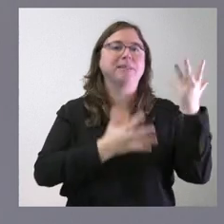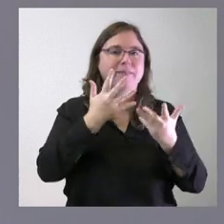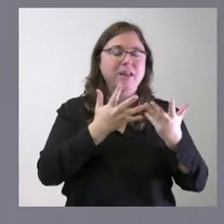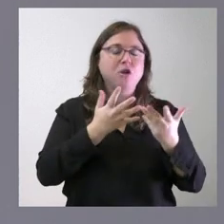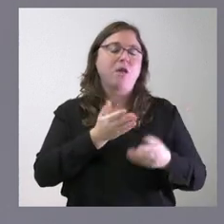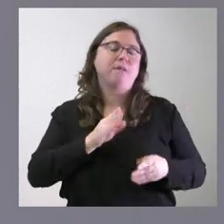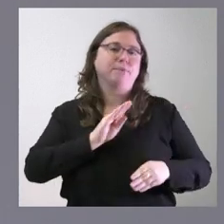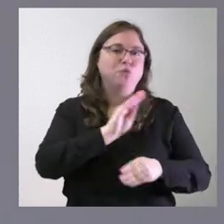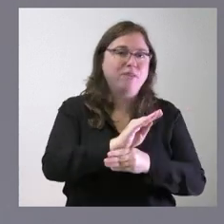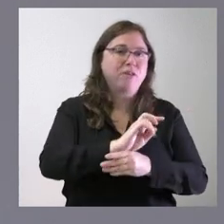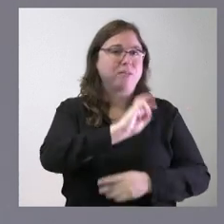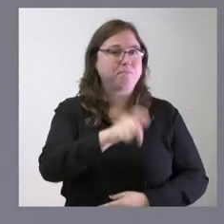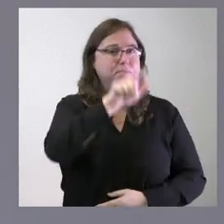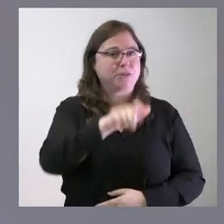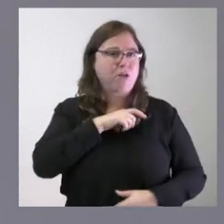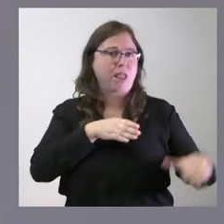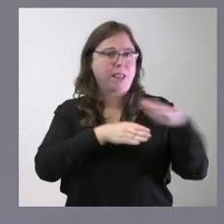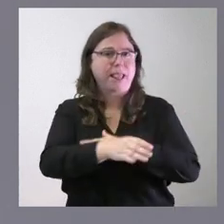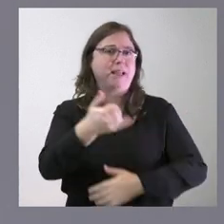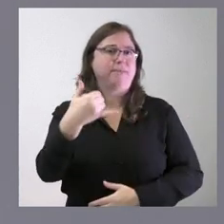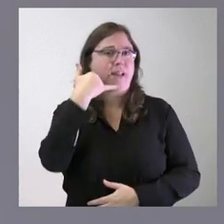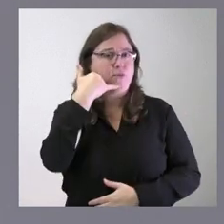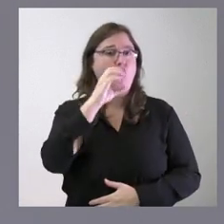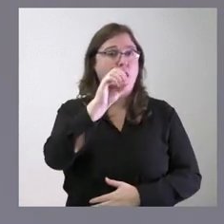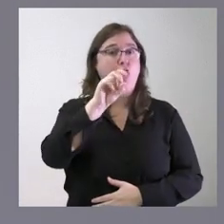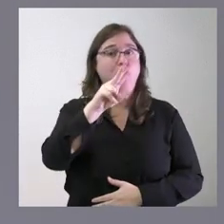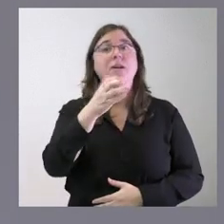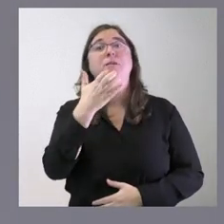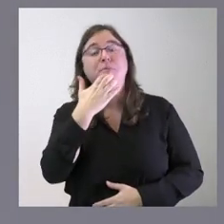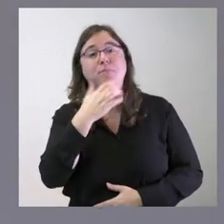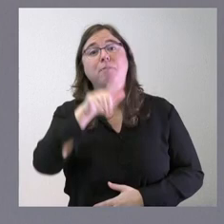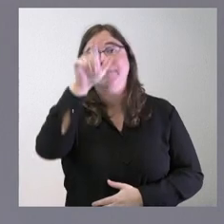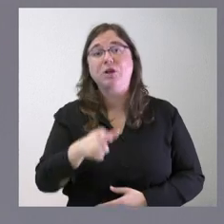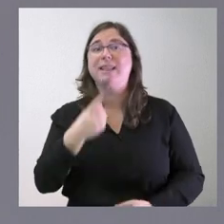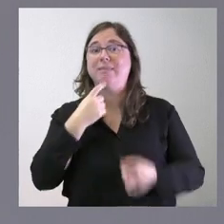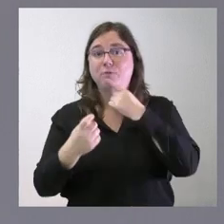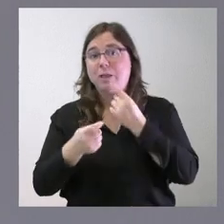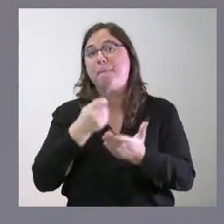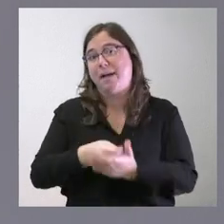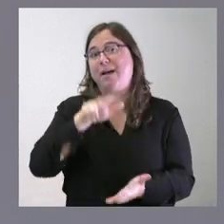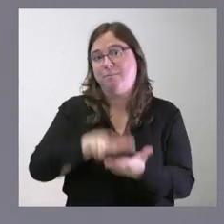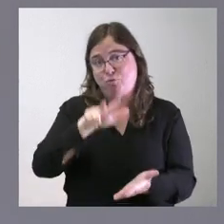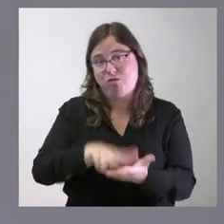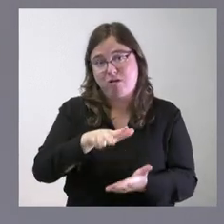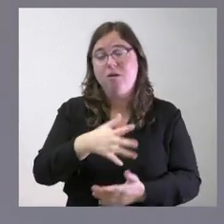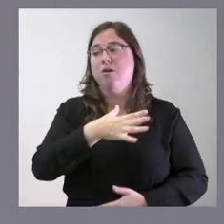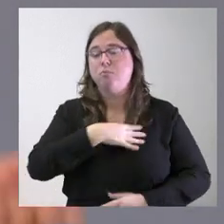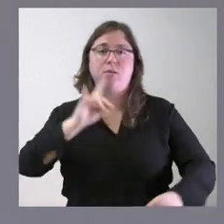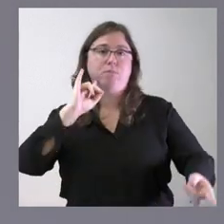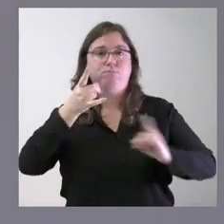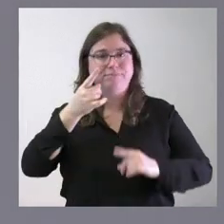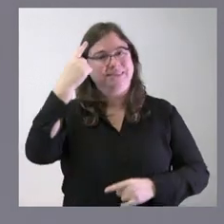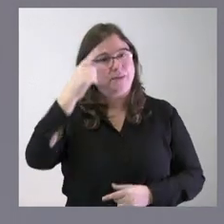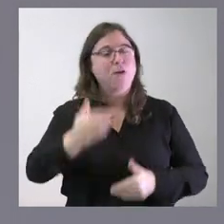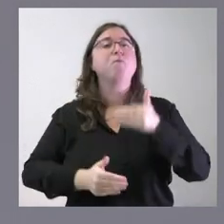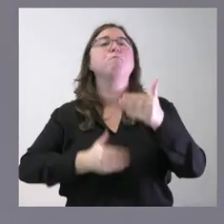subvenciones y de muchas personas que puedan acceder a estas líneas entre ellas por ejemplo personas que tienen dificultades para pagar la hipoteca que puedan llamar para enterarse cuál